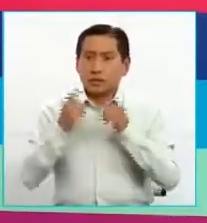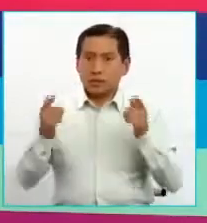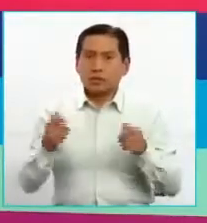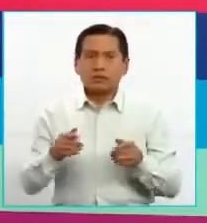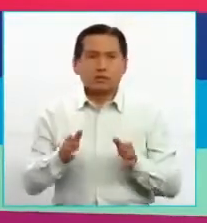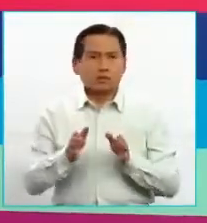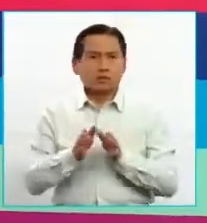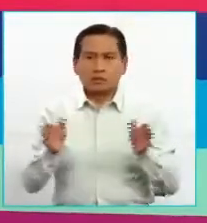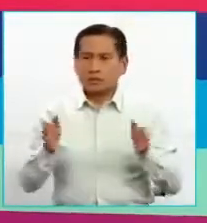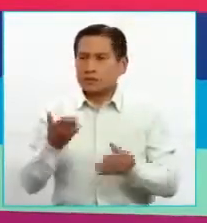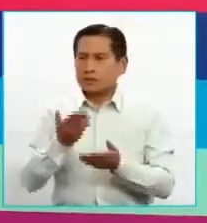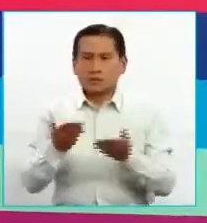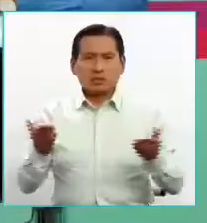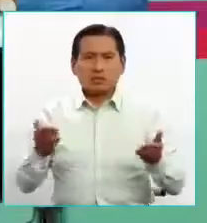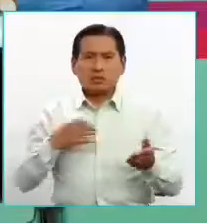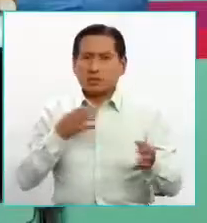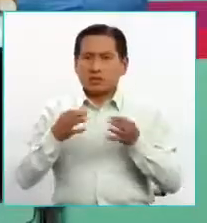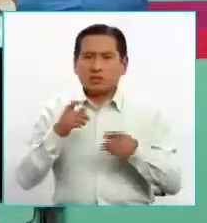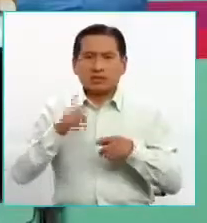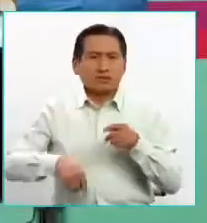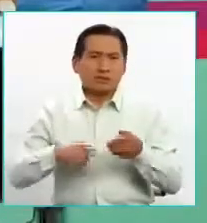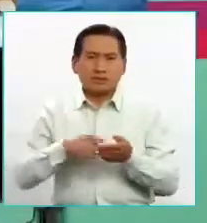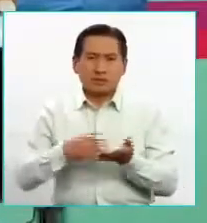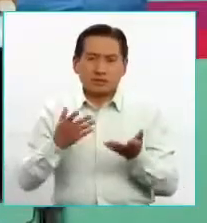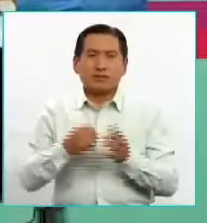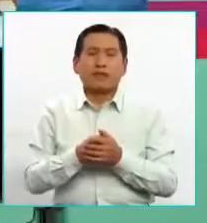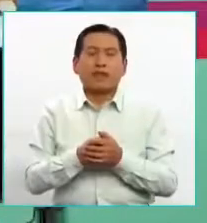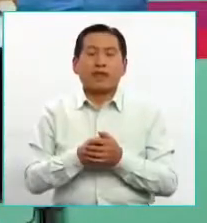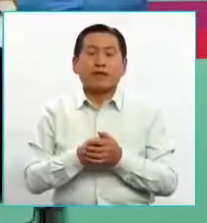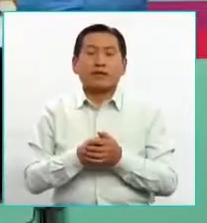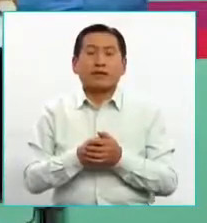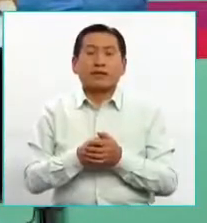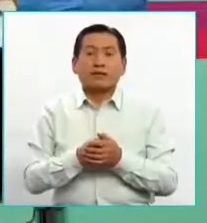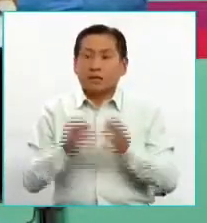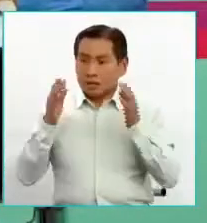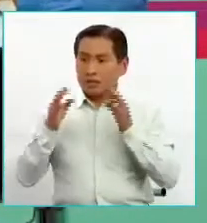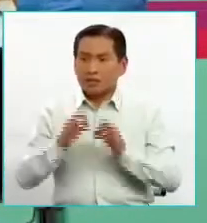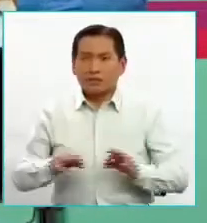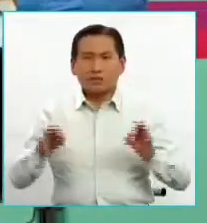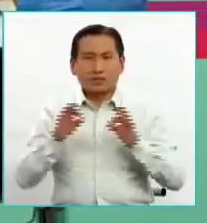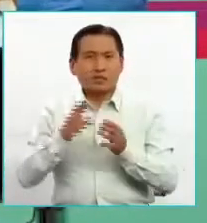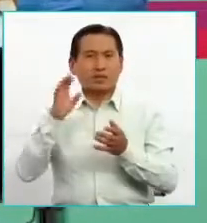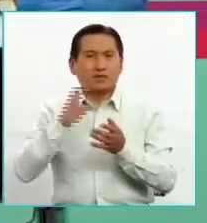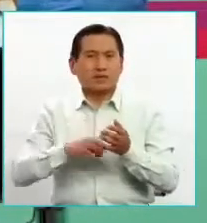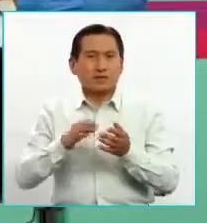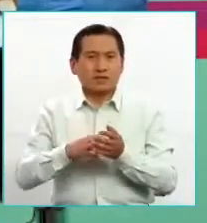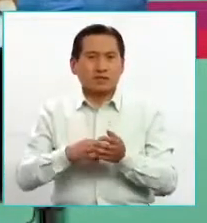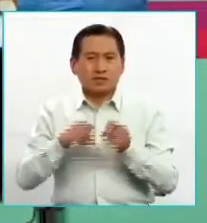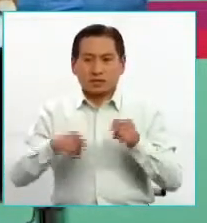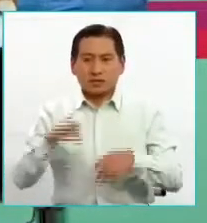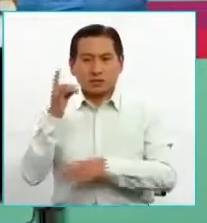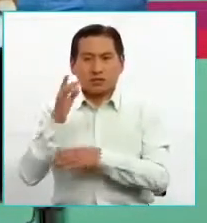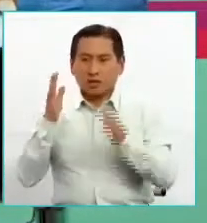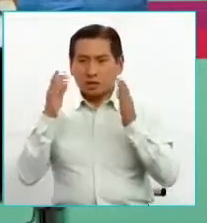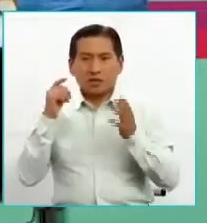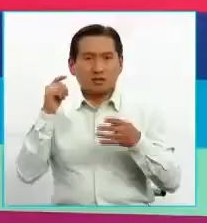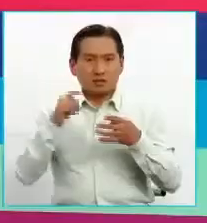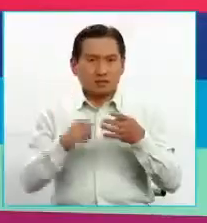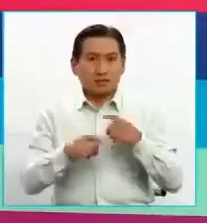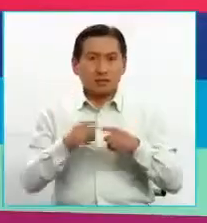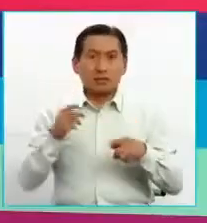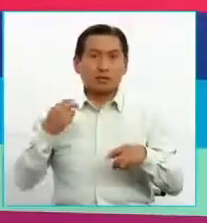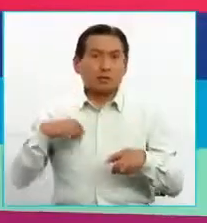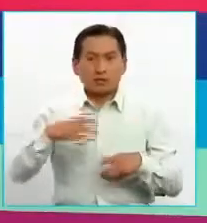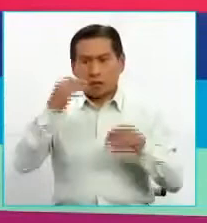muy amplio, no quiero justificar con esto. sí, sí, lo entiendo. Hay prioridades todavía que hay que dar en el país, pero no